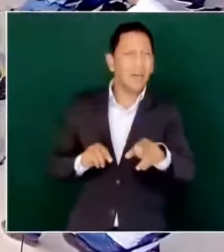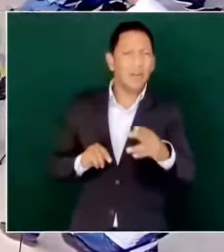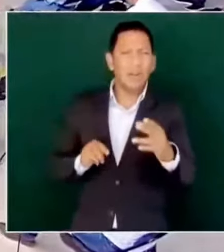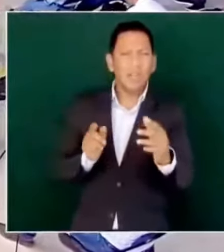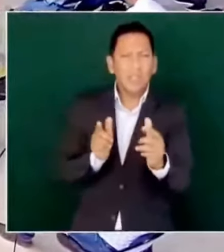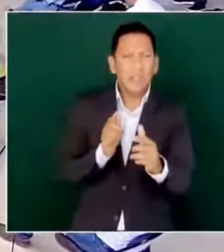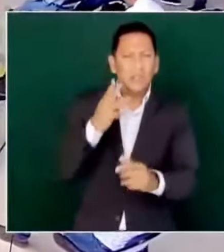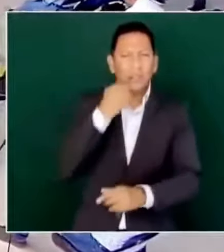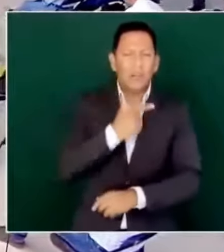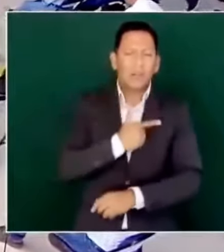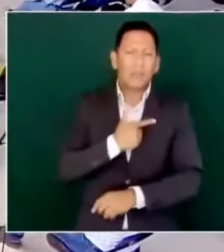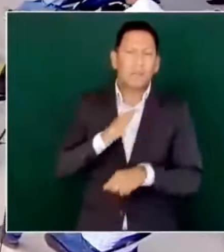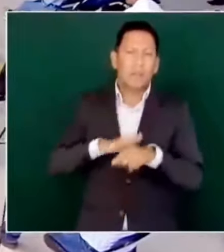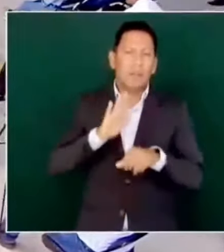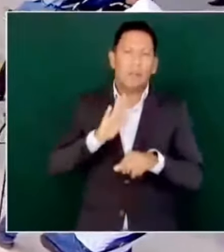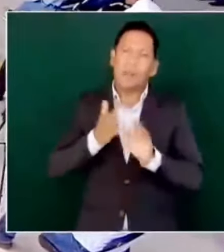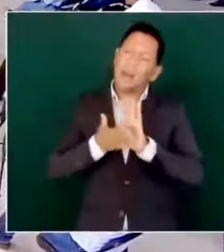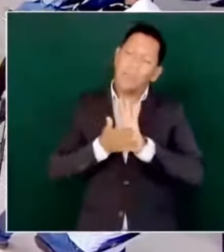Vámonos a desayunar.